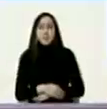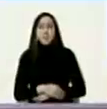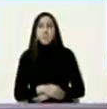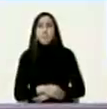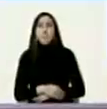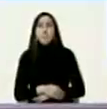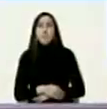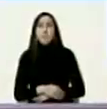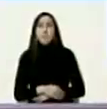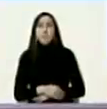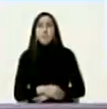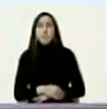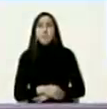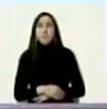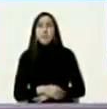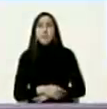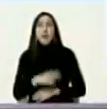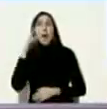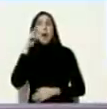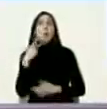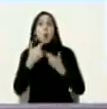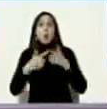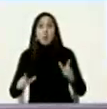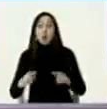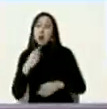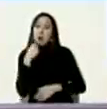que planteó el libertador Simón Bolívar